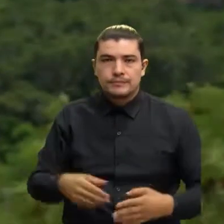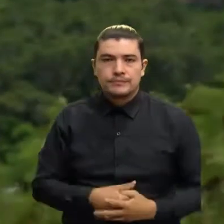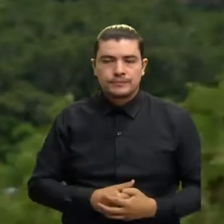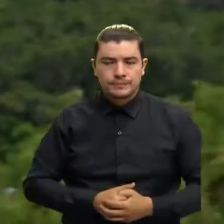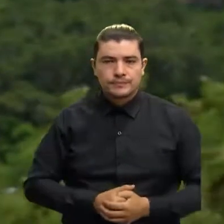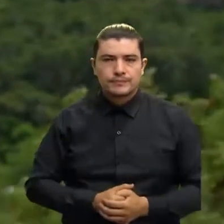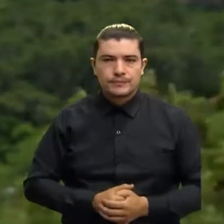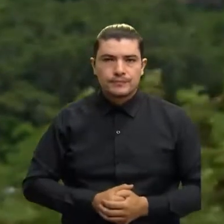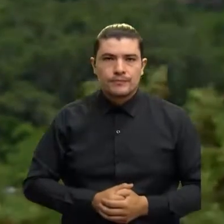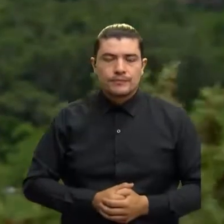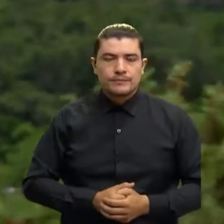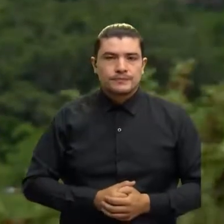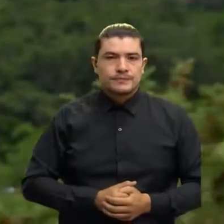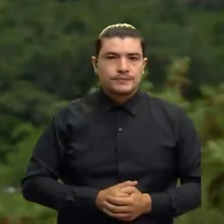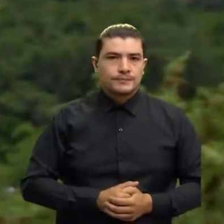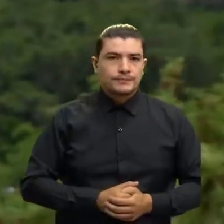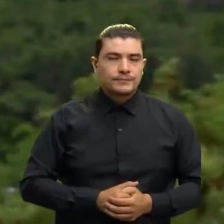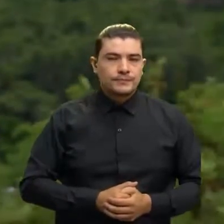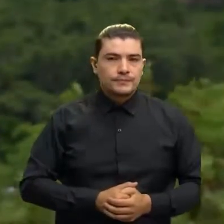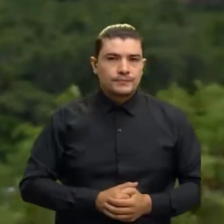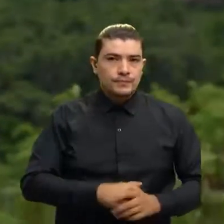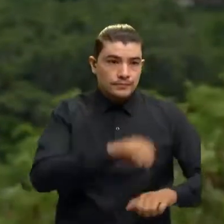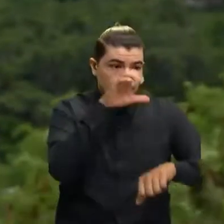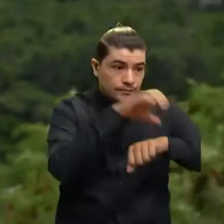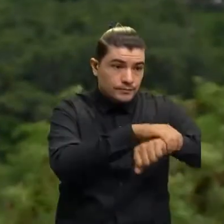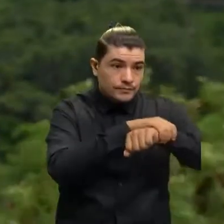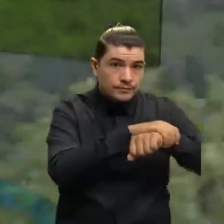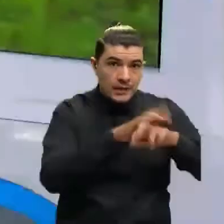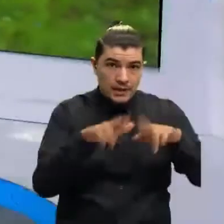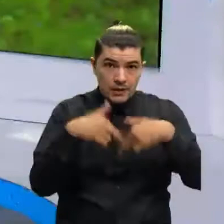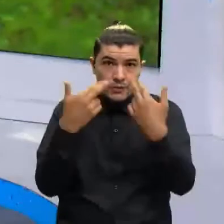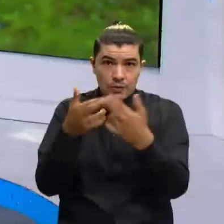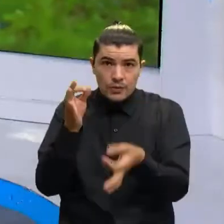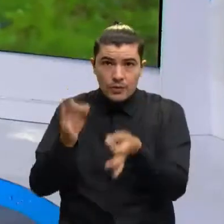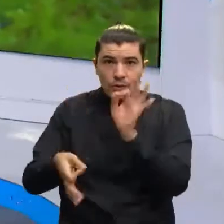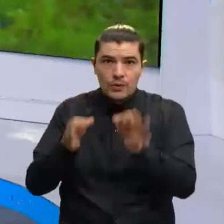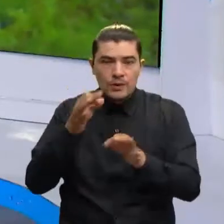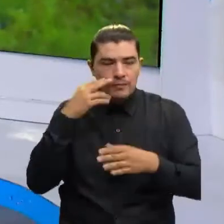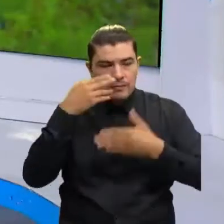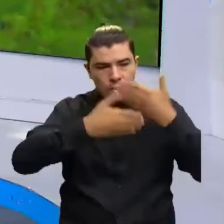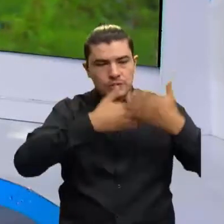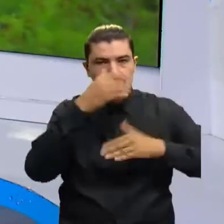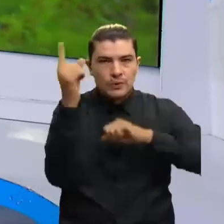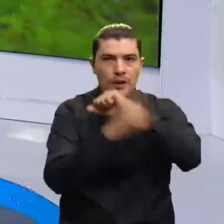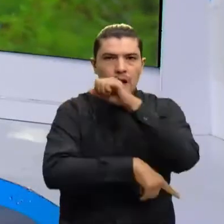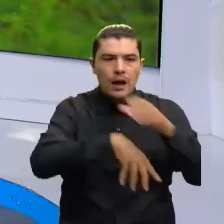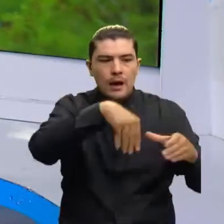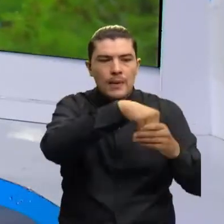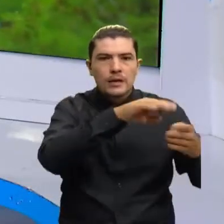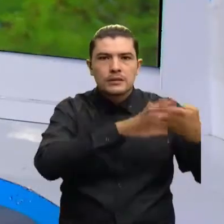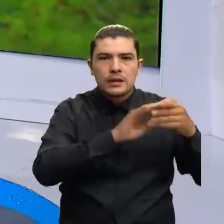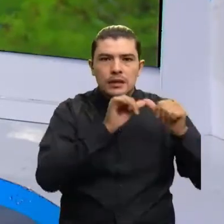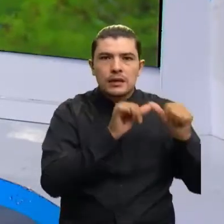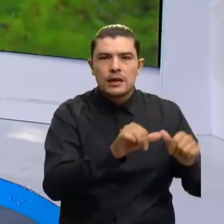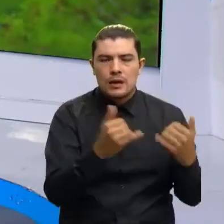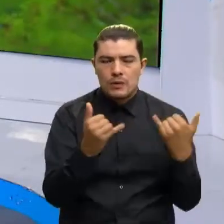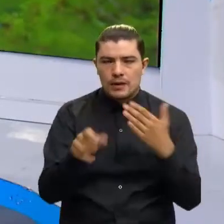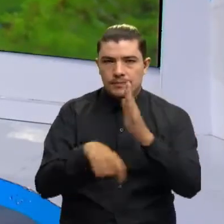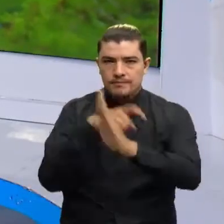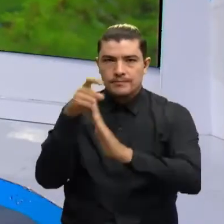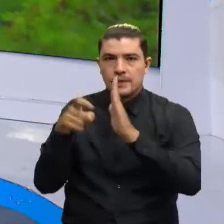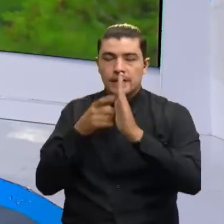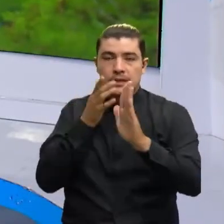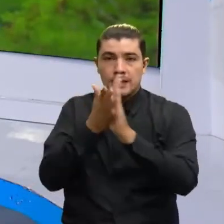En medio de las audiencias a los capturados se les imputó medida de aseguramiento en centro carcelario. Para ahora esta es toda la